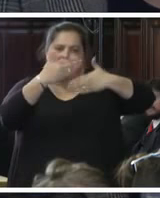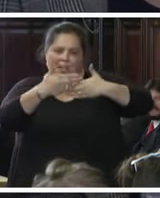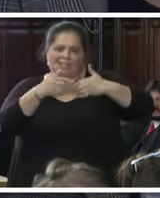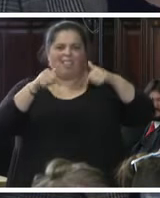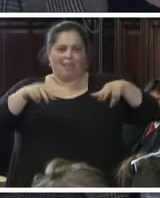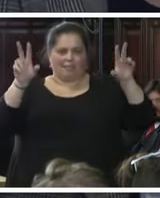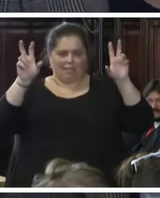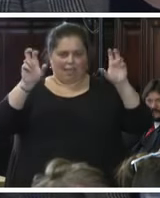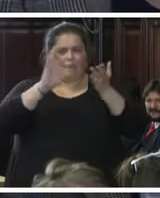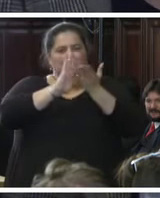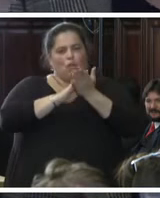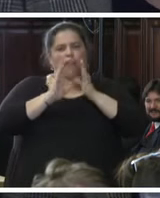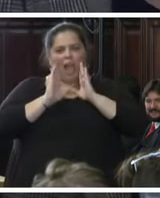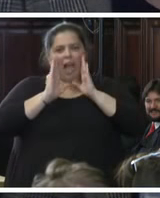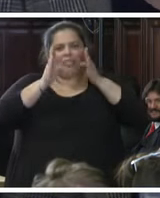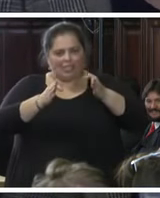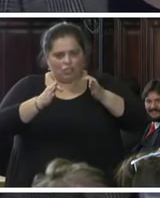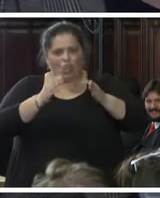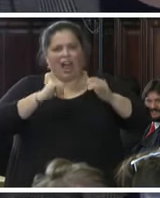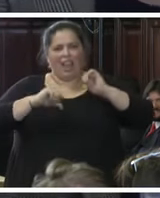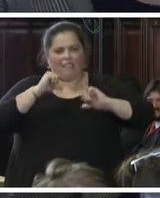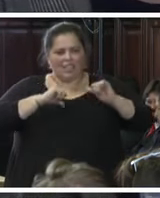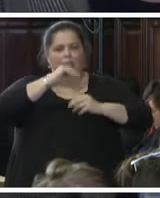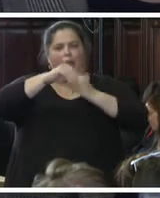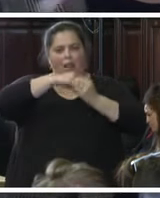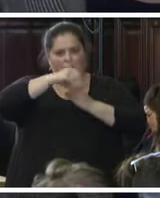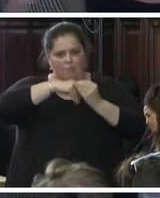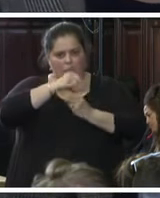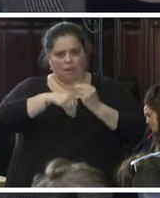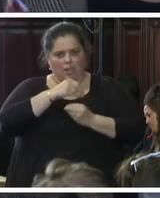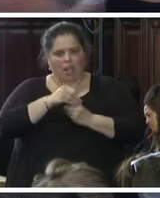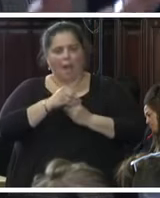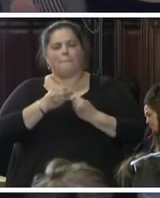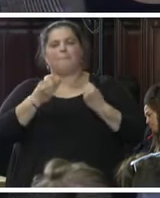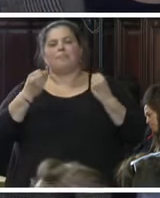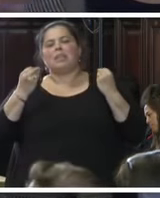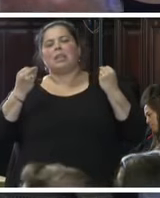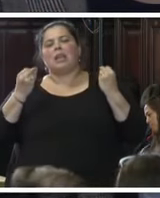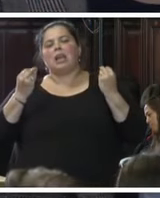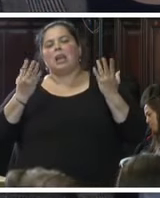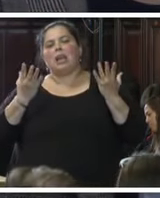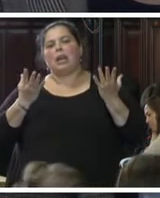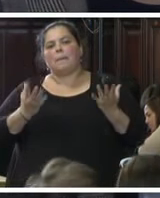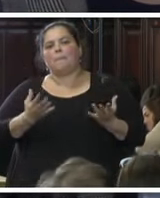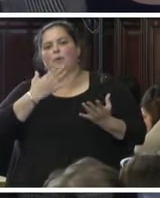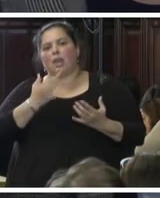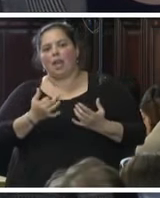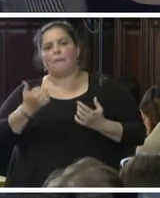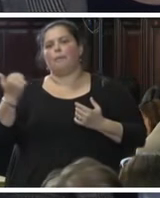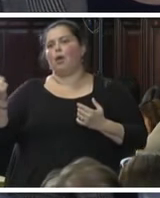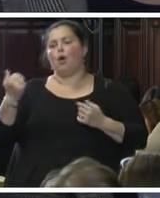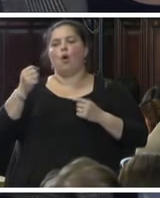tema de atención a las víctimas Aldo si está ya en su casa